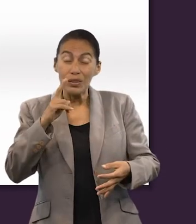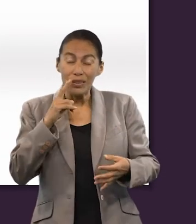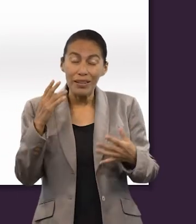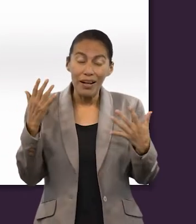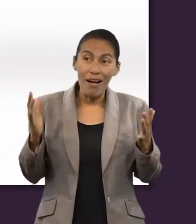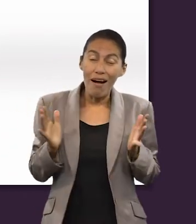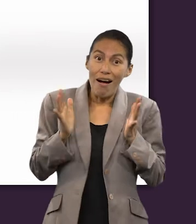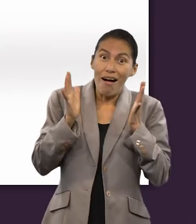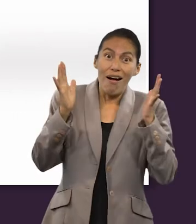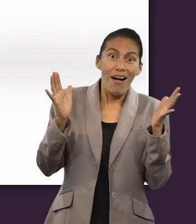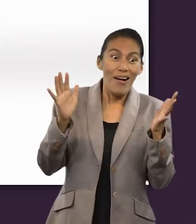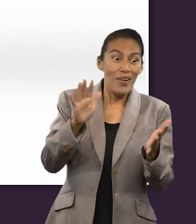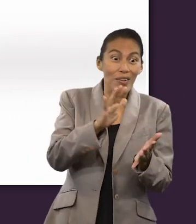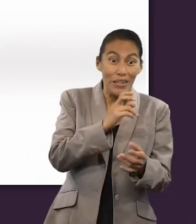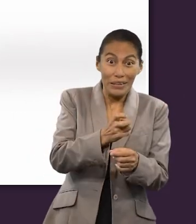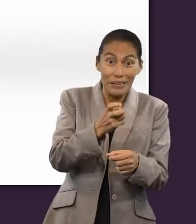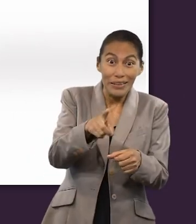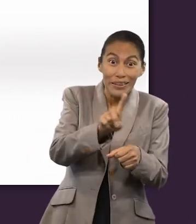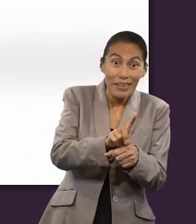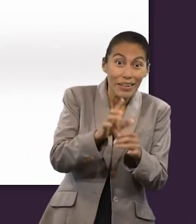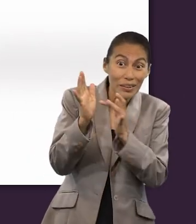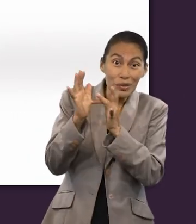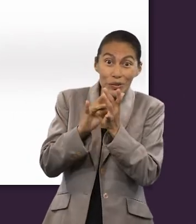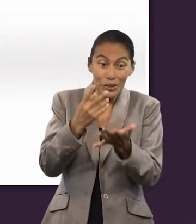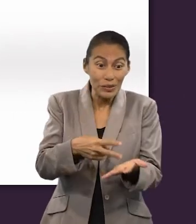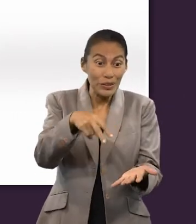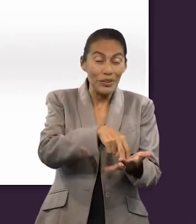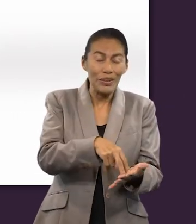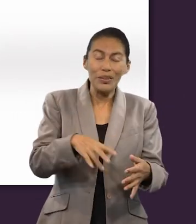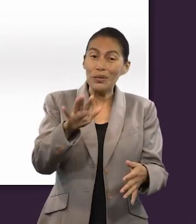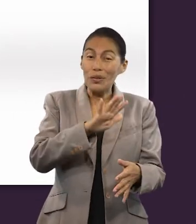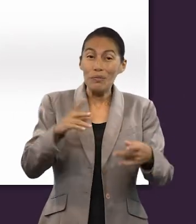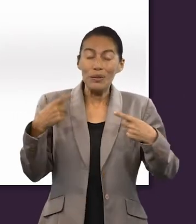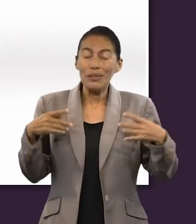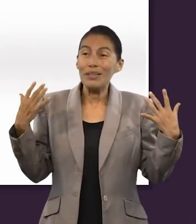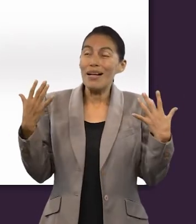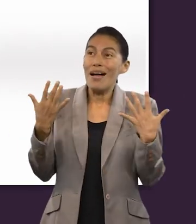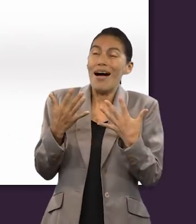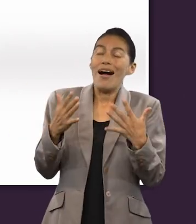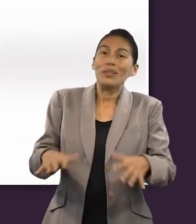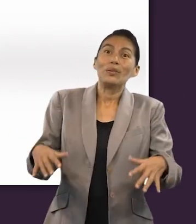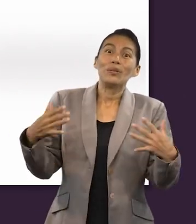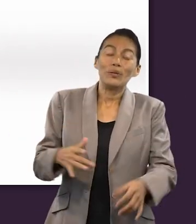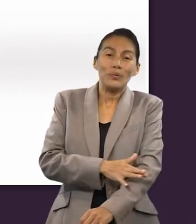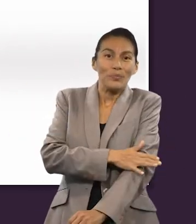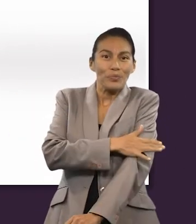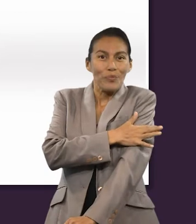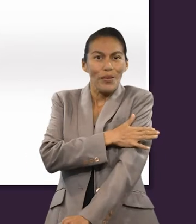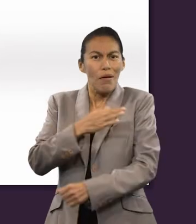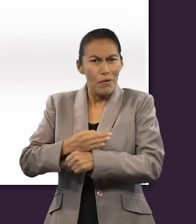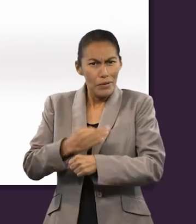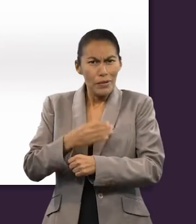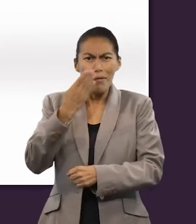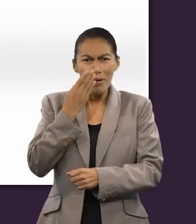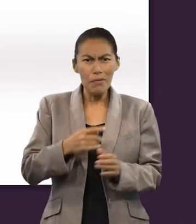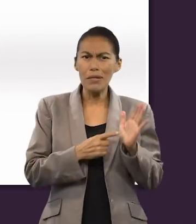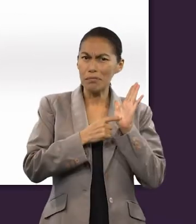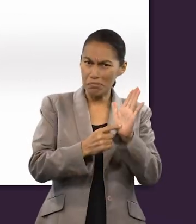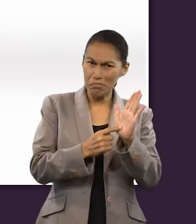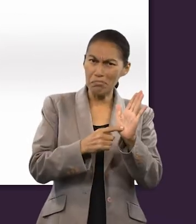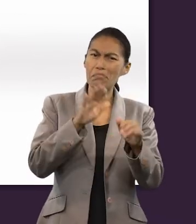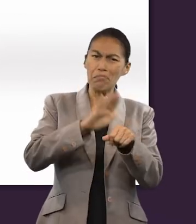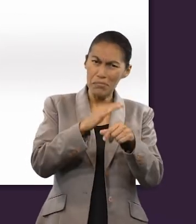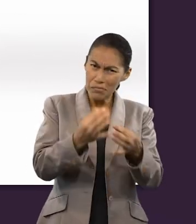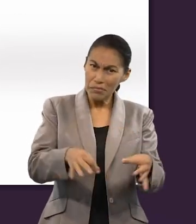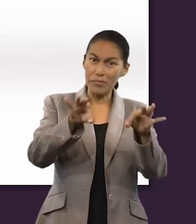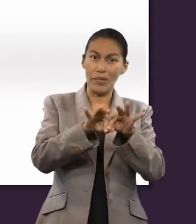noticia más asombrosa y emocionante proclamada el día de la resurrección. Hoy continúa siendo la noticia